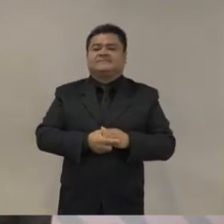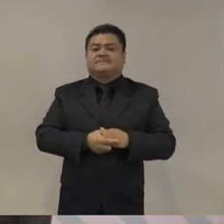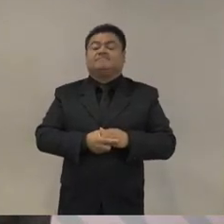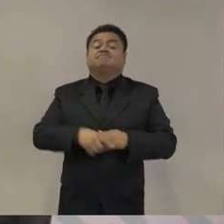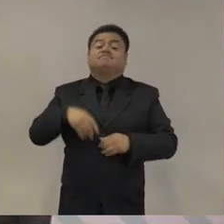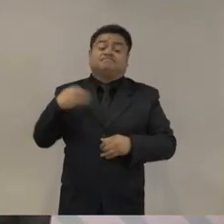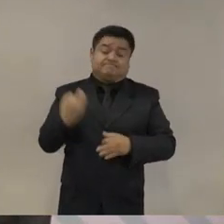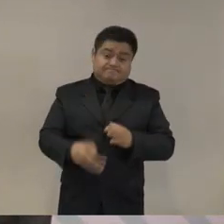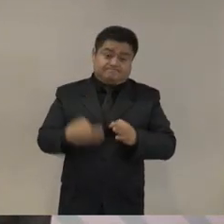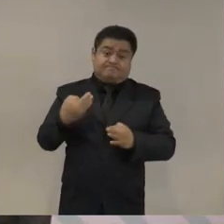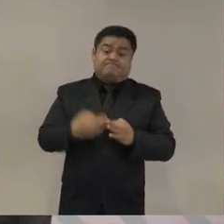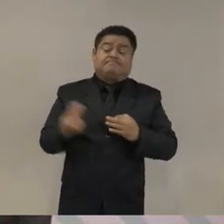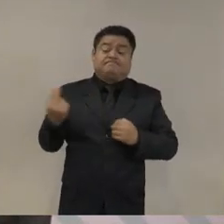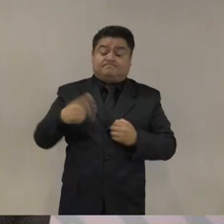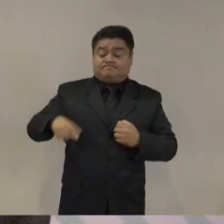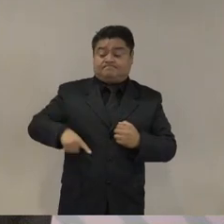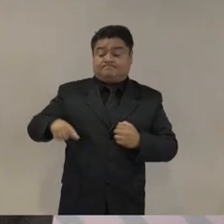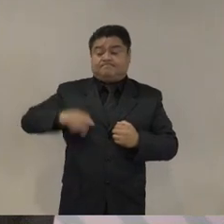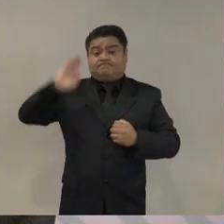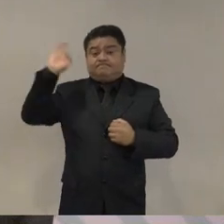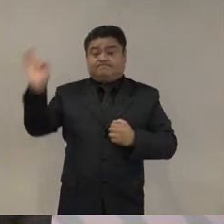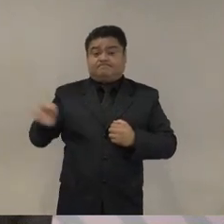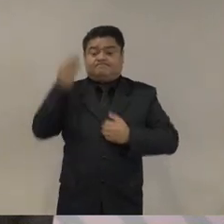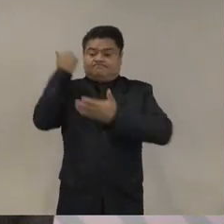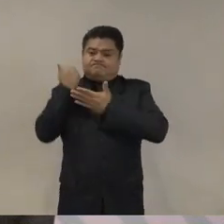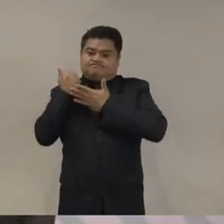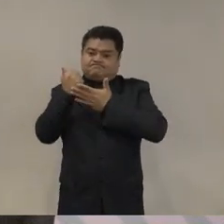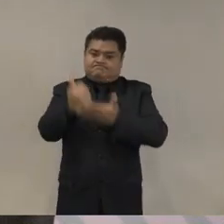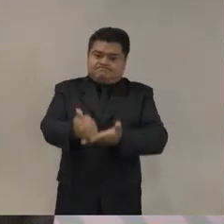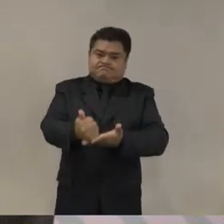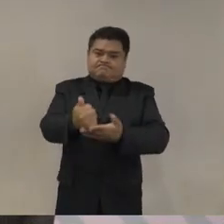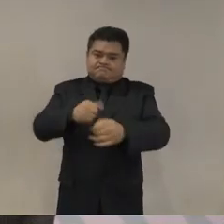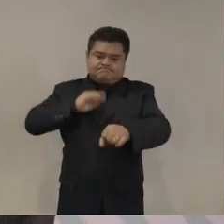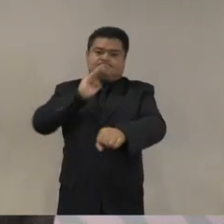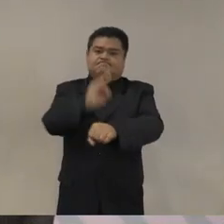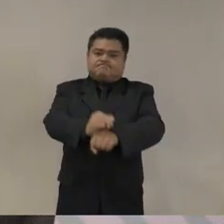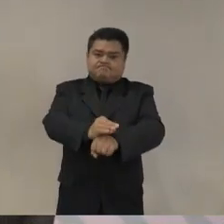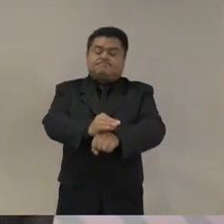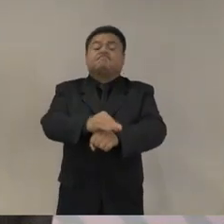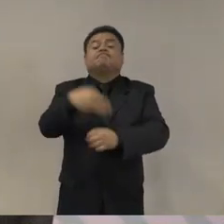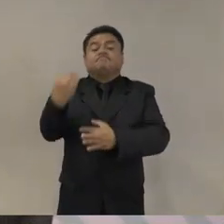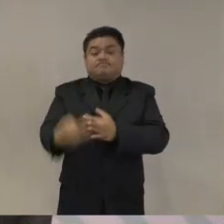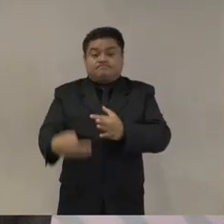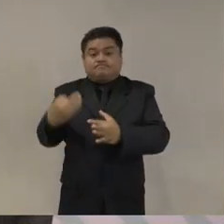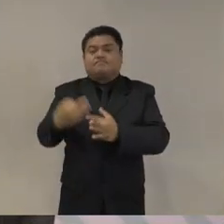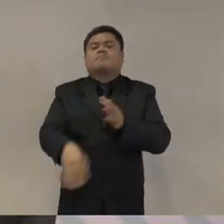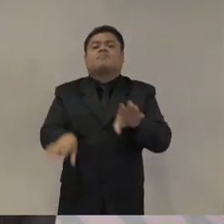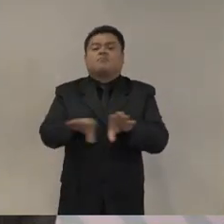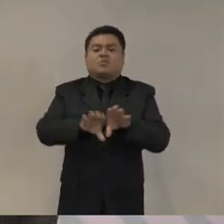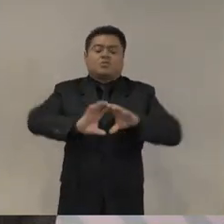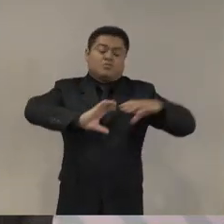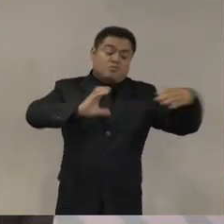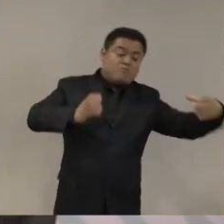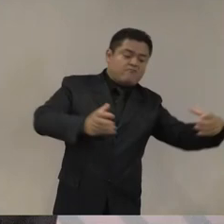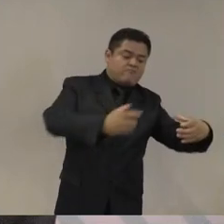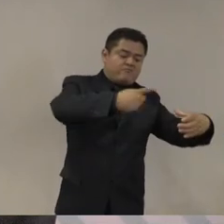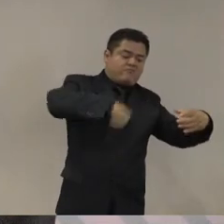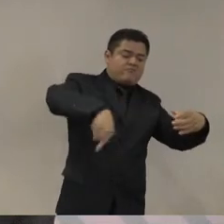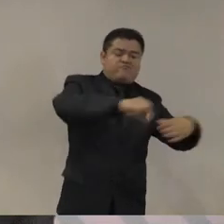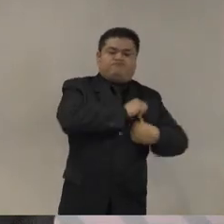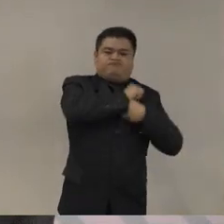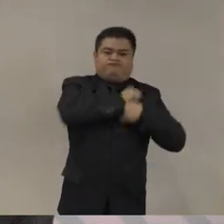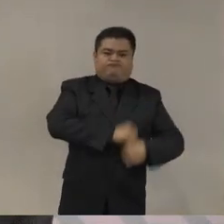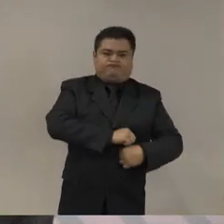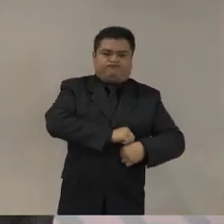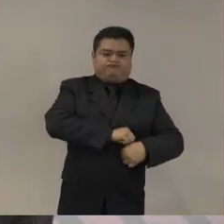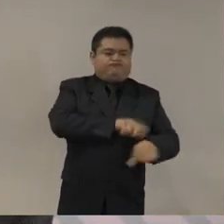la intervención del gobierno federal a través de un mando que atendiera